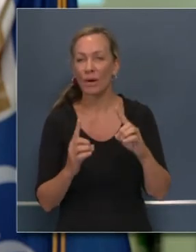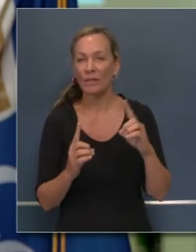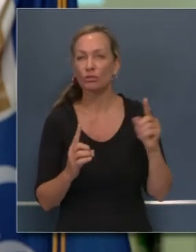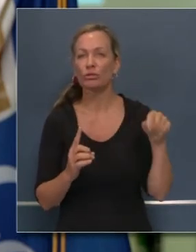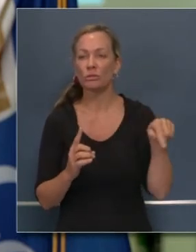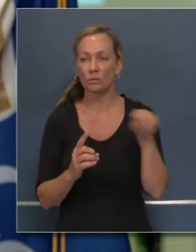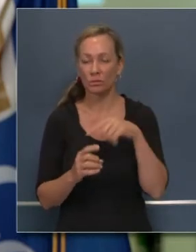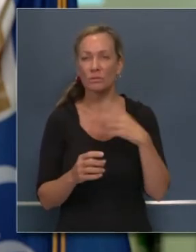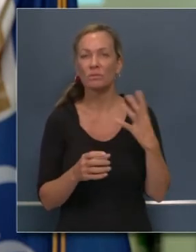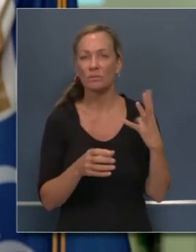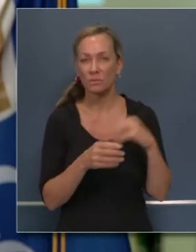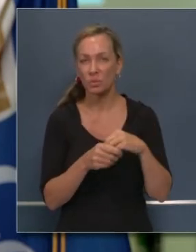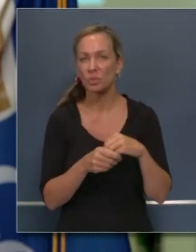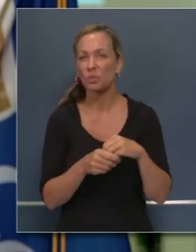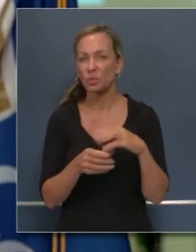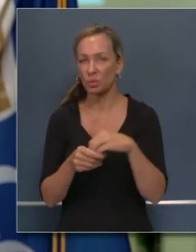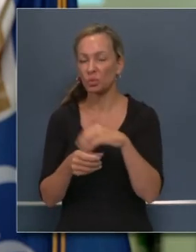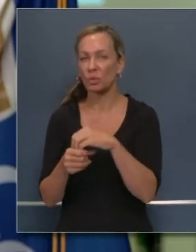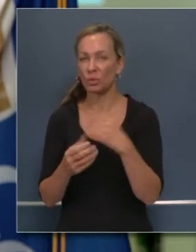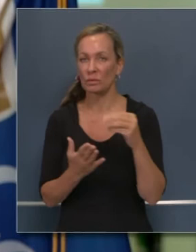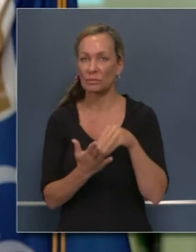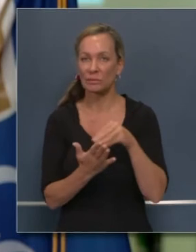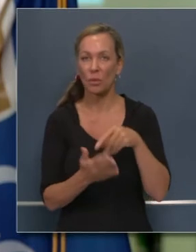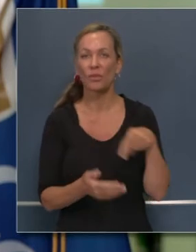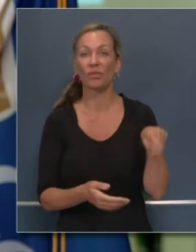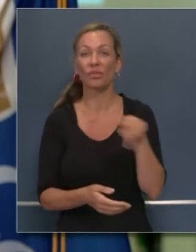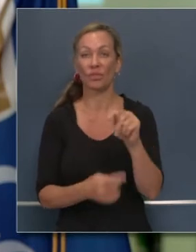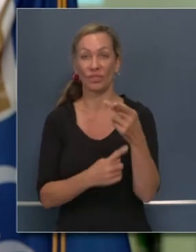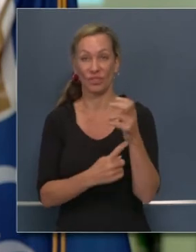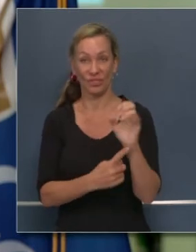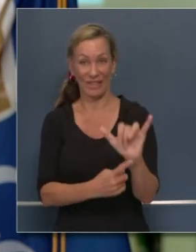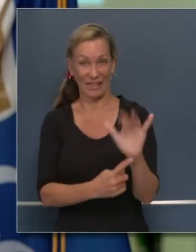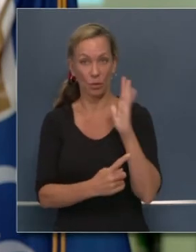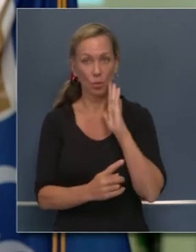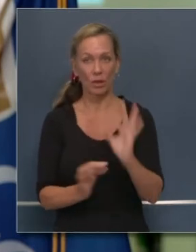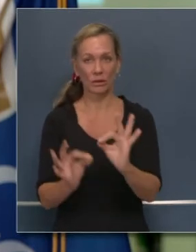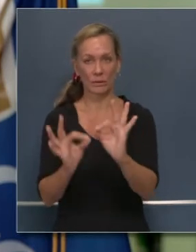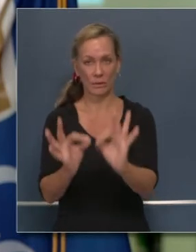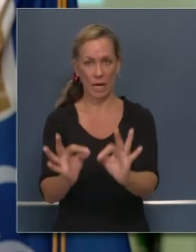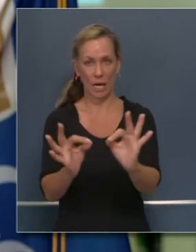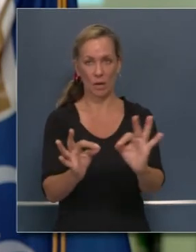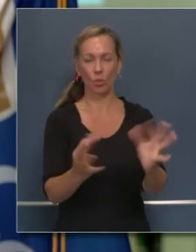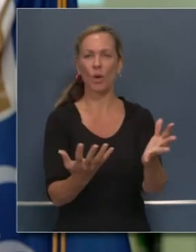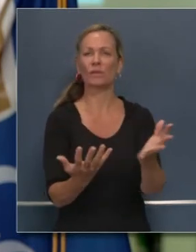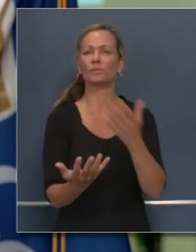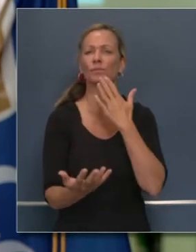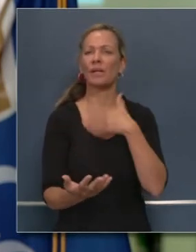recomendaciones ayudarán a que ellos determinen qué es en el mejor interés de ellos.